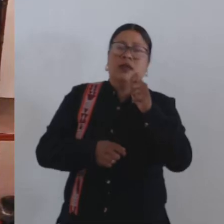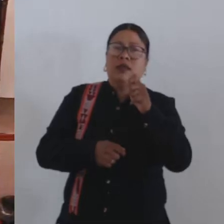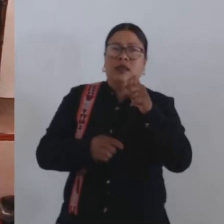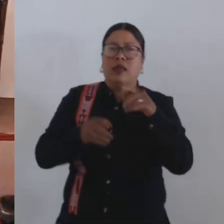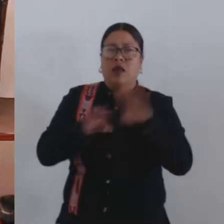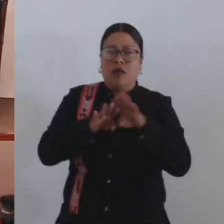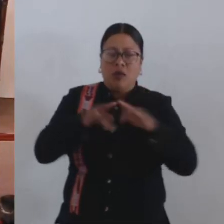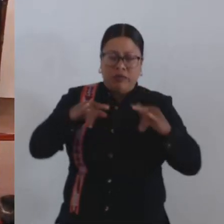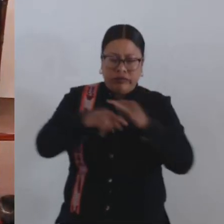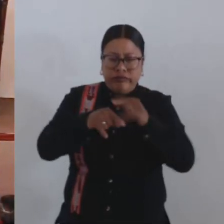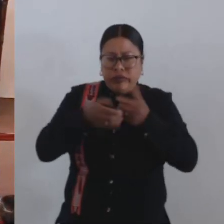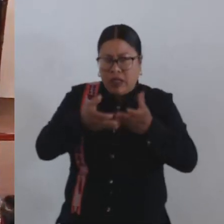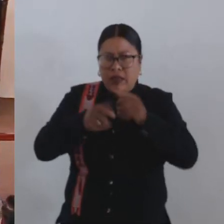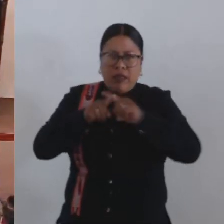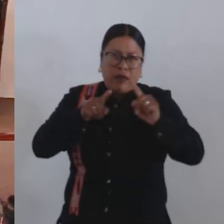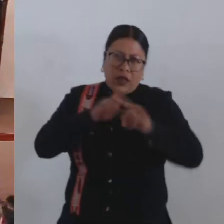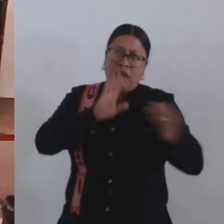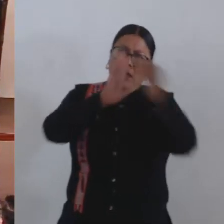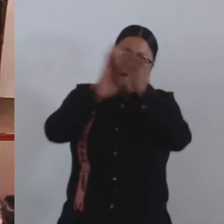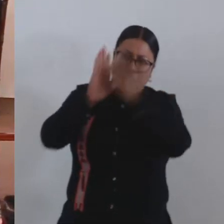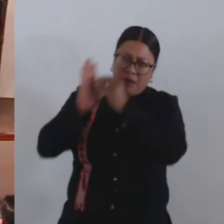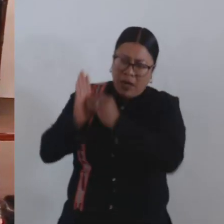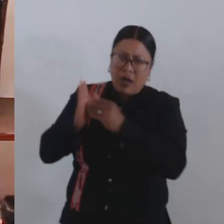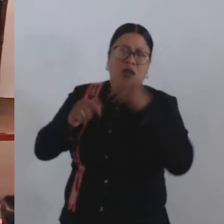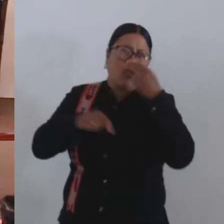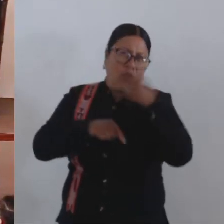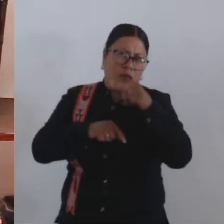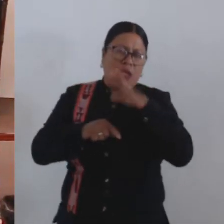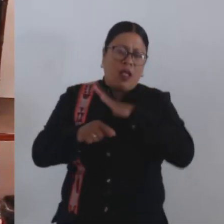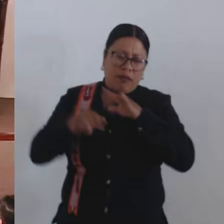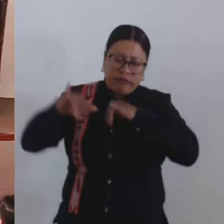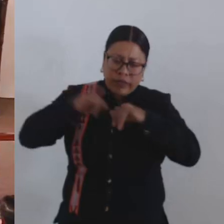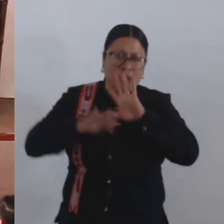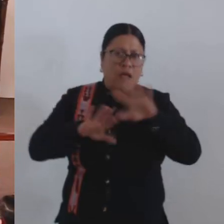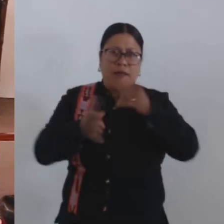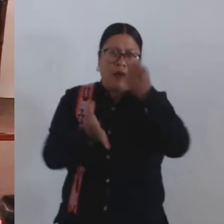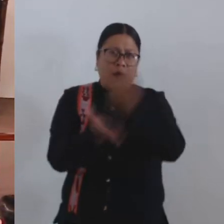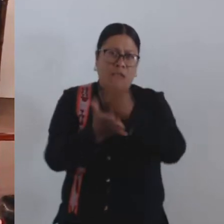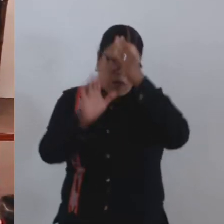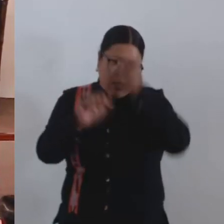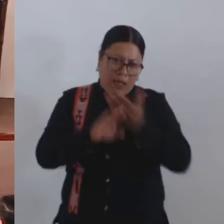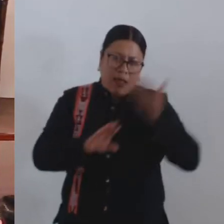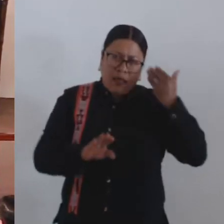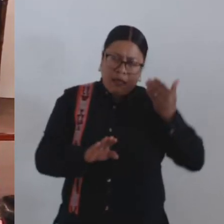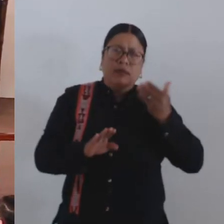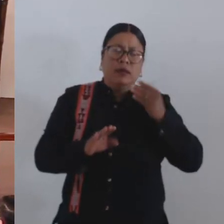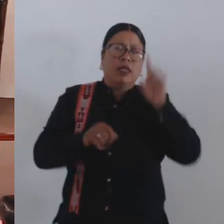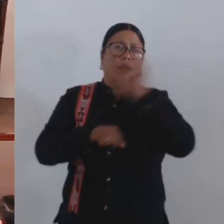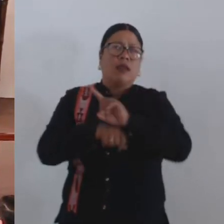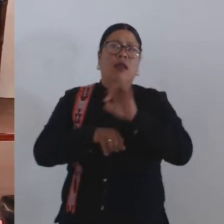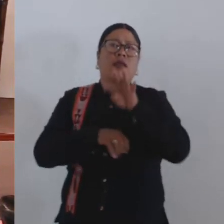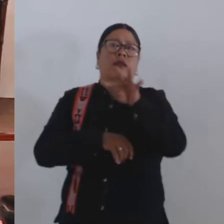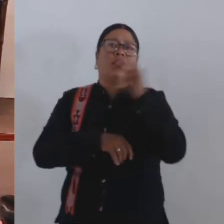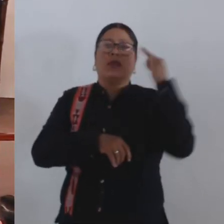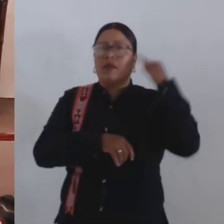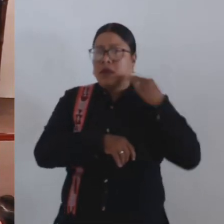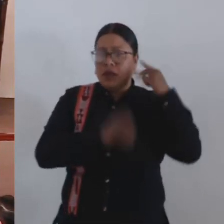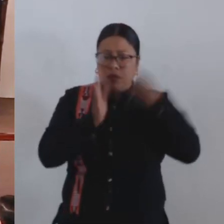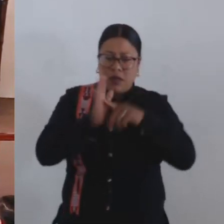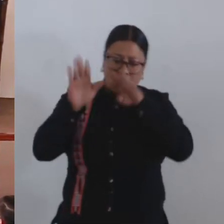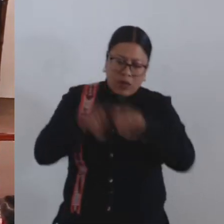vías públicas existentes, de acuerdo a la cartografía del polígono aprobado mediante acuerdo presidencial, el 19 de marzo de